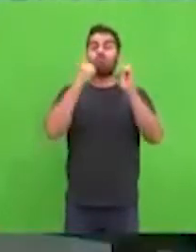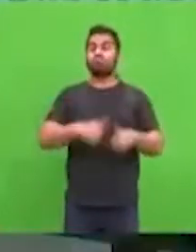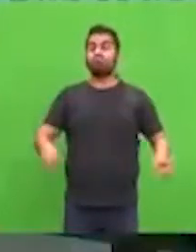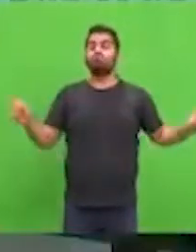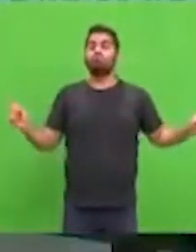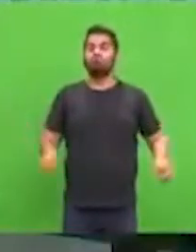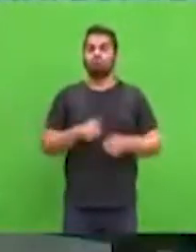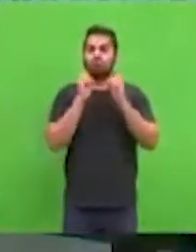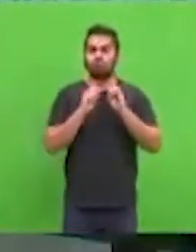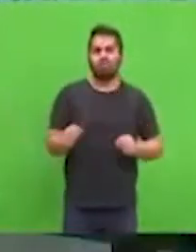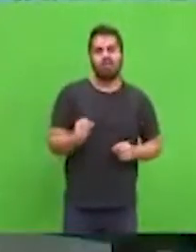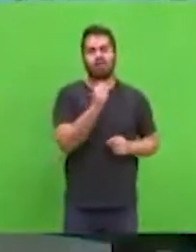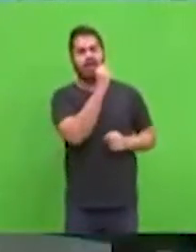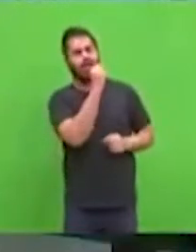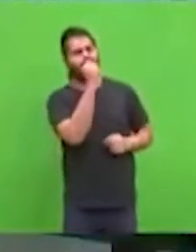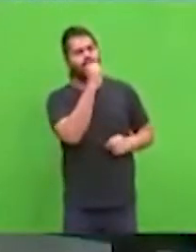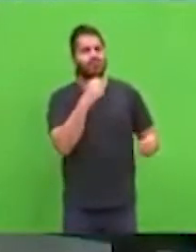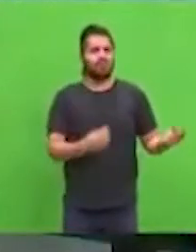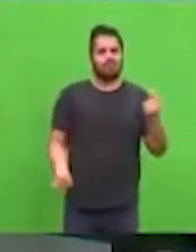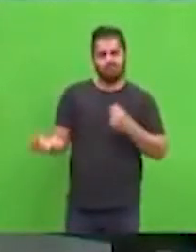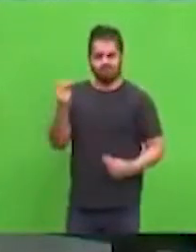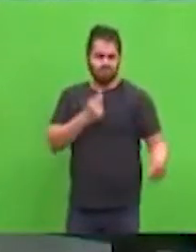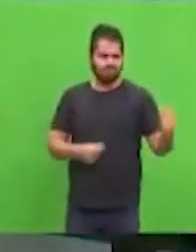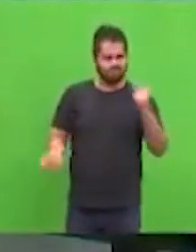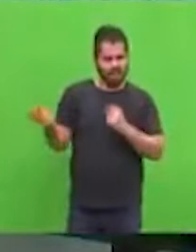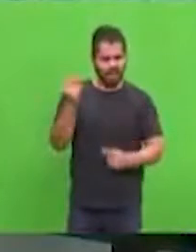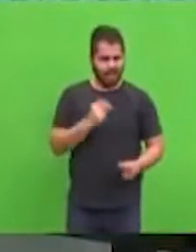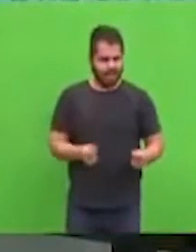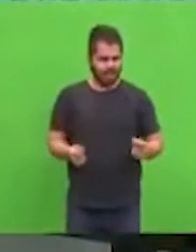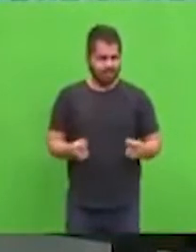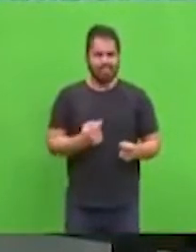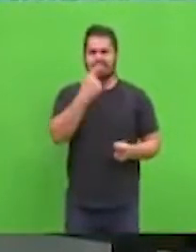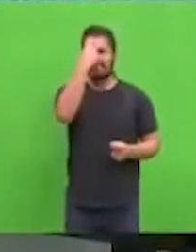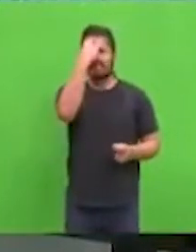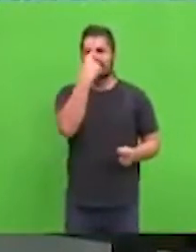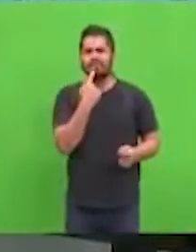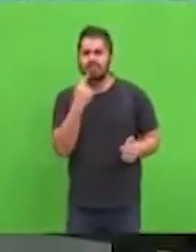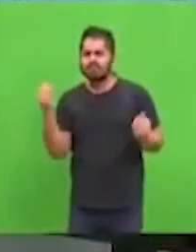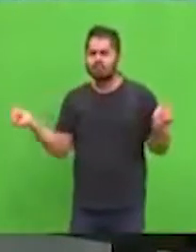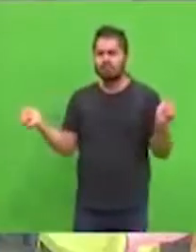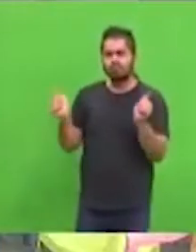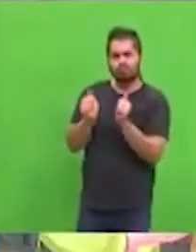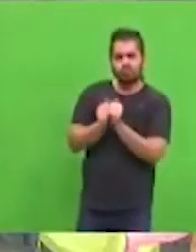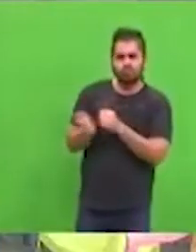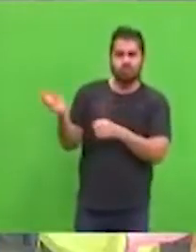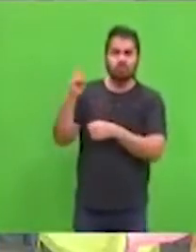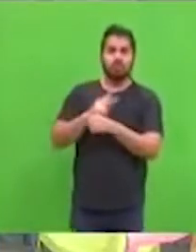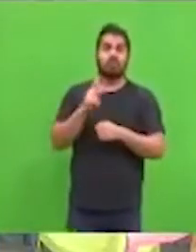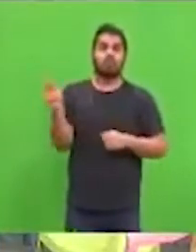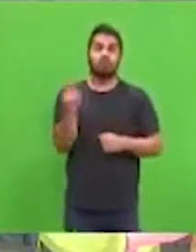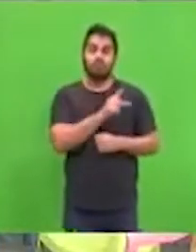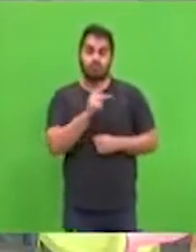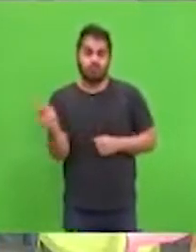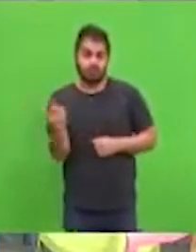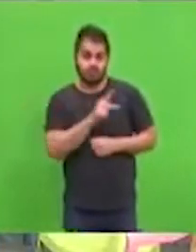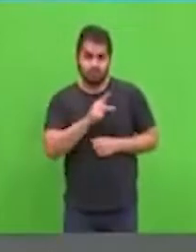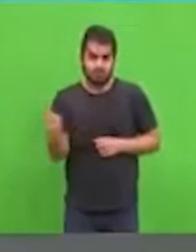revolución para nuestra educación, que sobre todo vimos la necesidad en esta época de pandemia de poder reforzar todo lo que los chicos aprenden en la